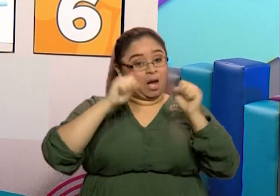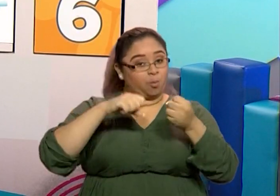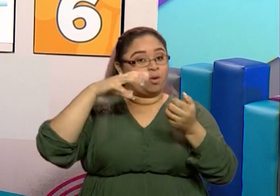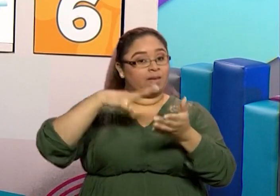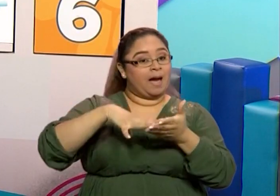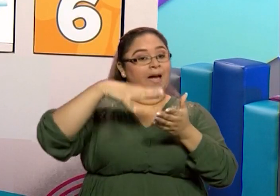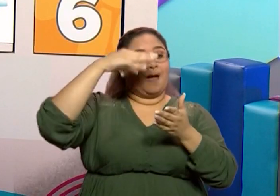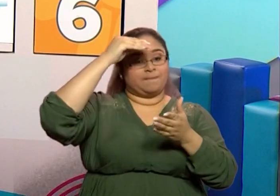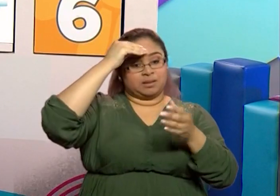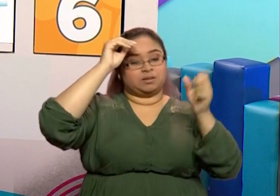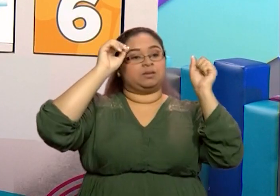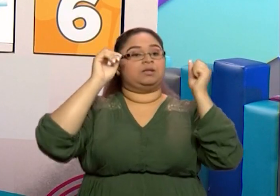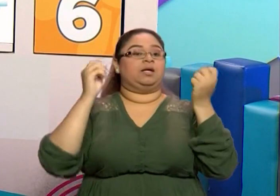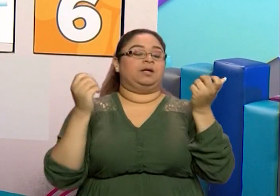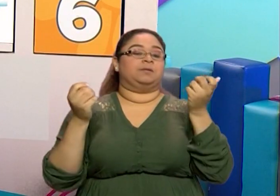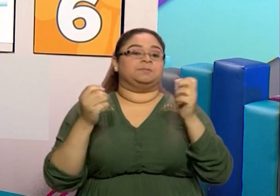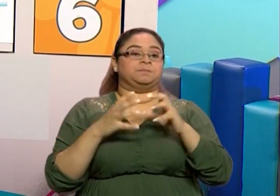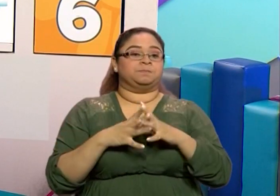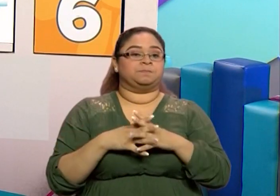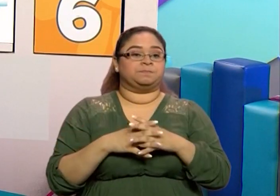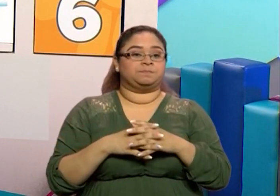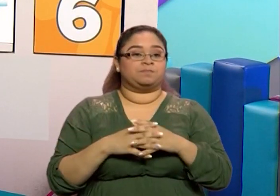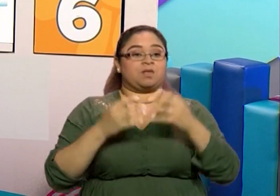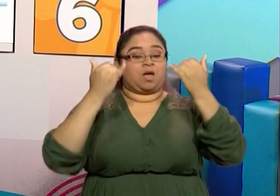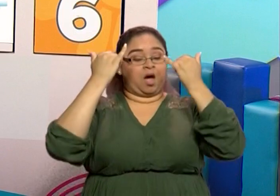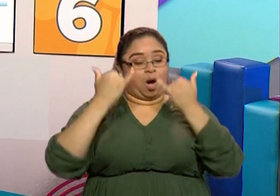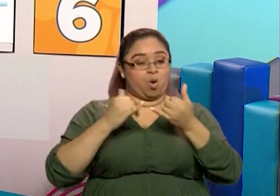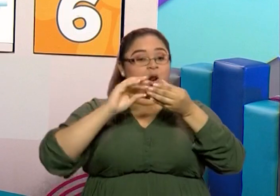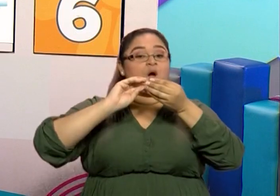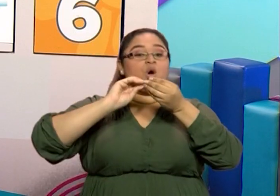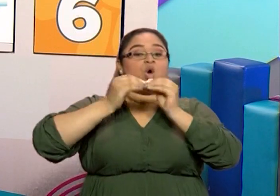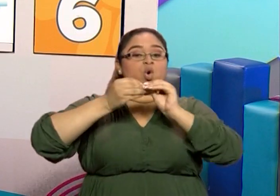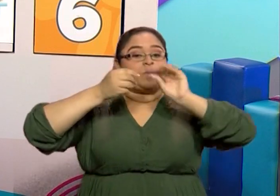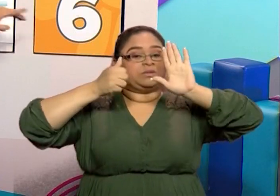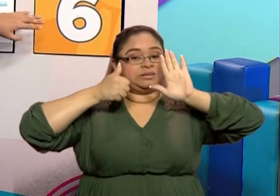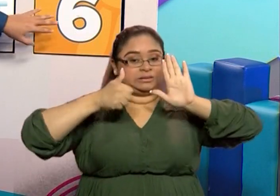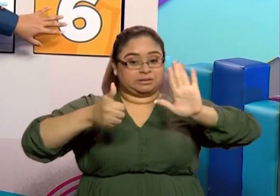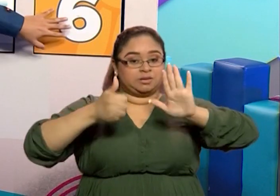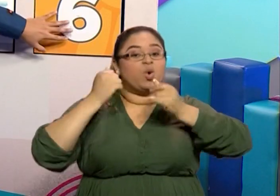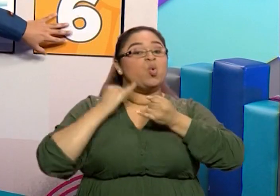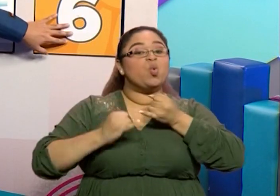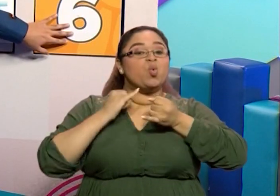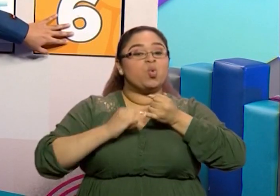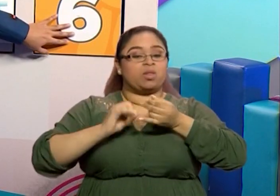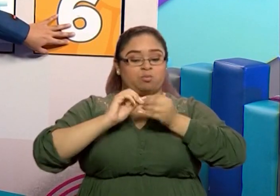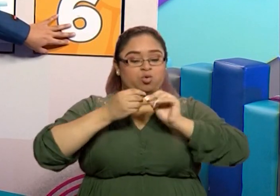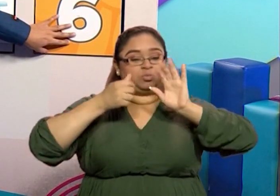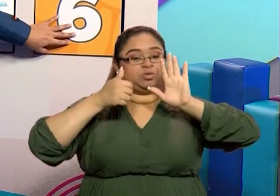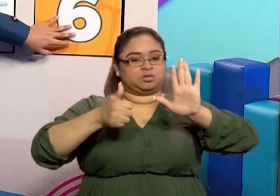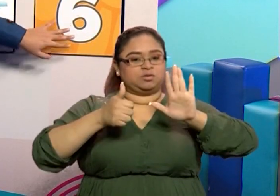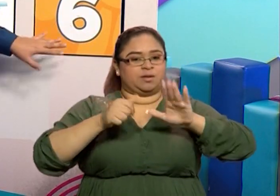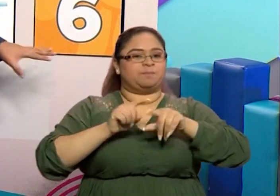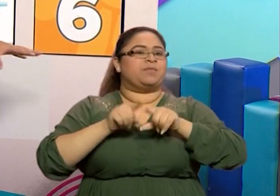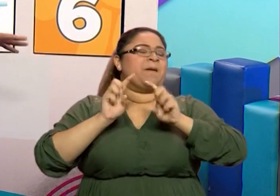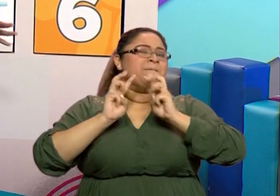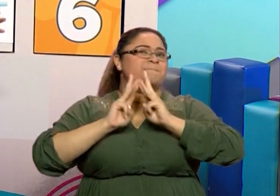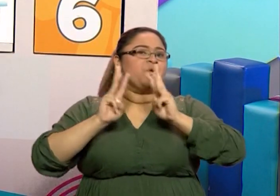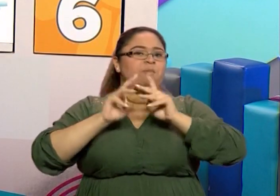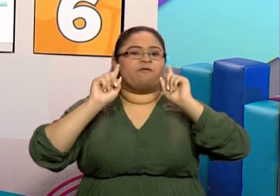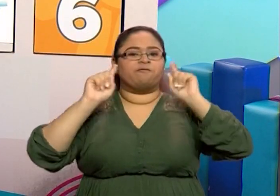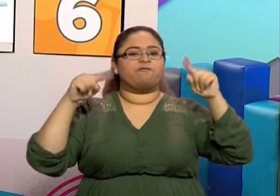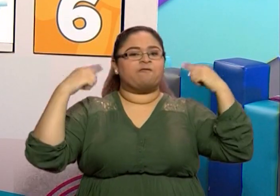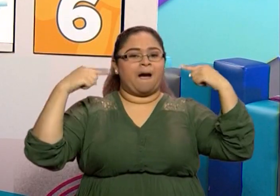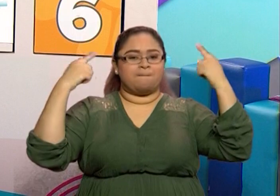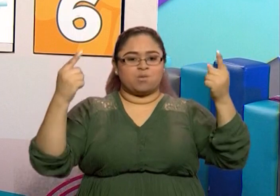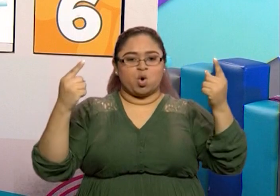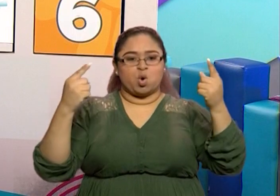tipo de fenómeno está habiendo. Ahora, nuestro último fenómeno es muy característico de estos lugares donde